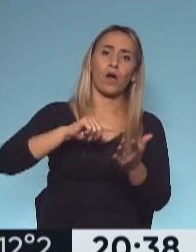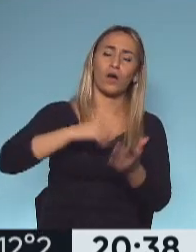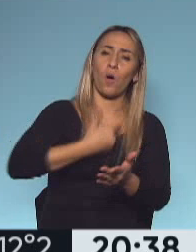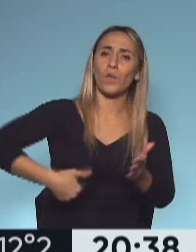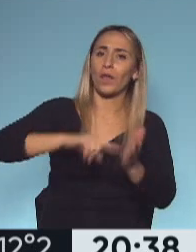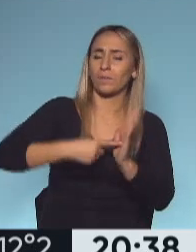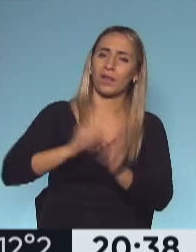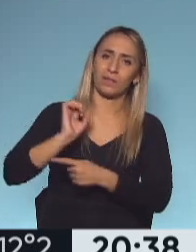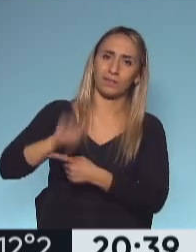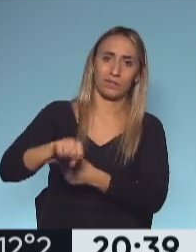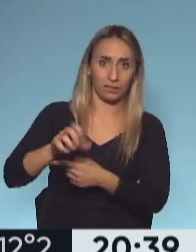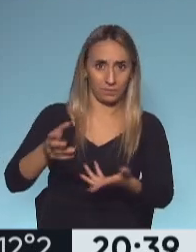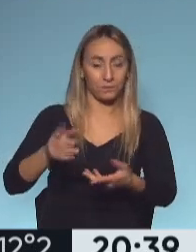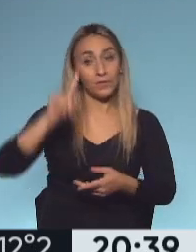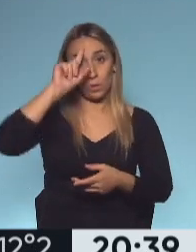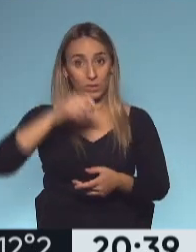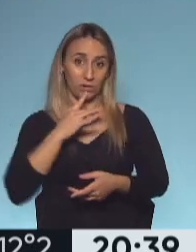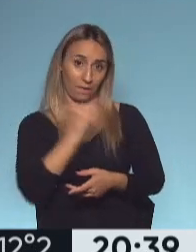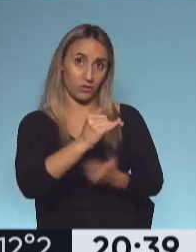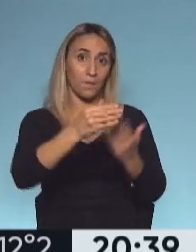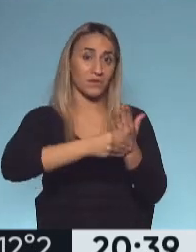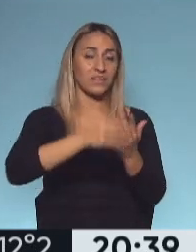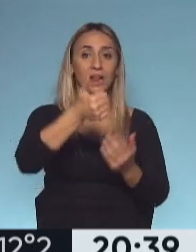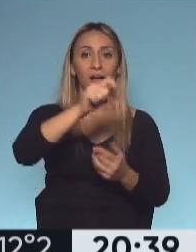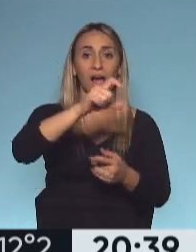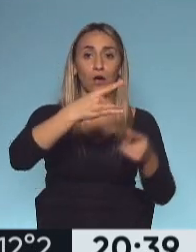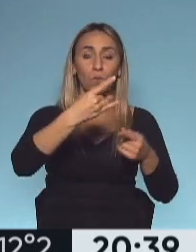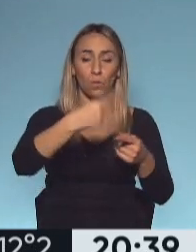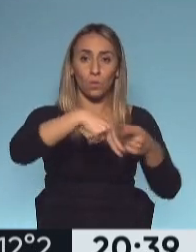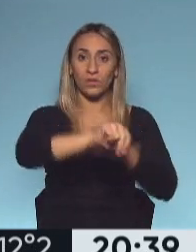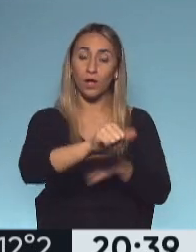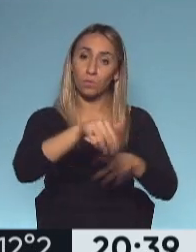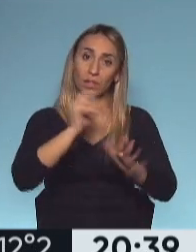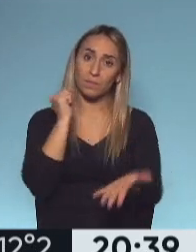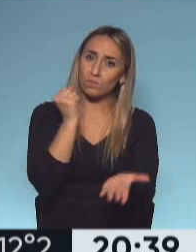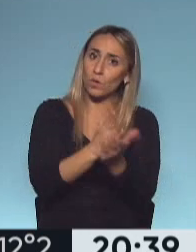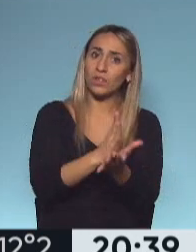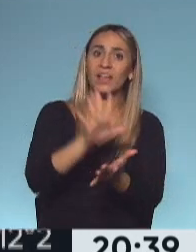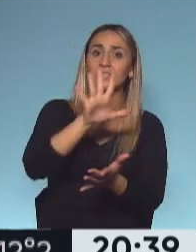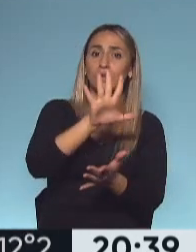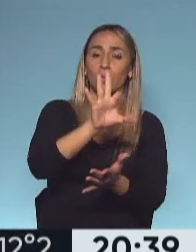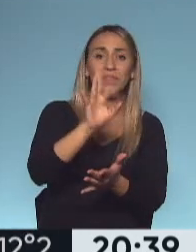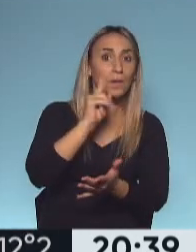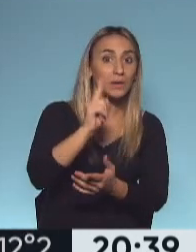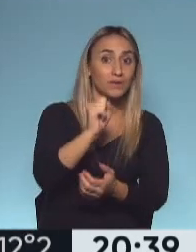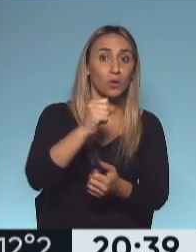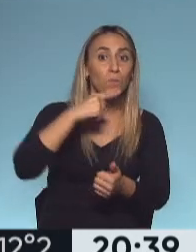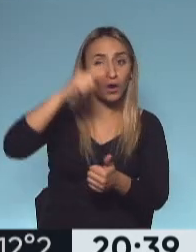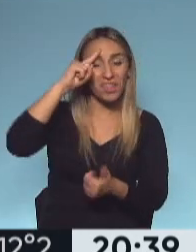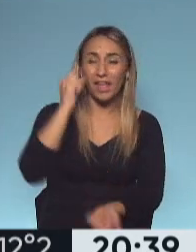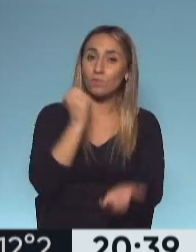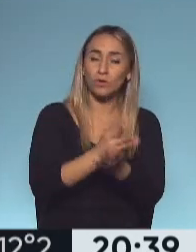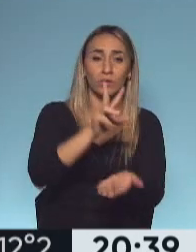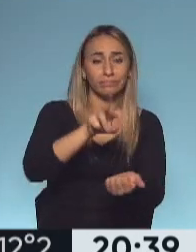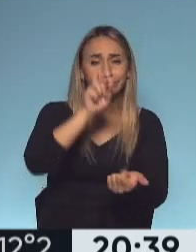El juez le advirtió a la ministra Soledad Acuña que podría aplicarle una multa diaria de 50.000 pesos, como después salió el fallo de la